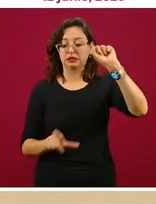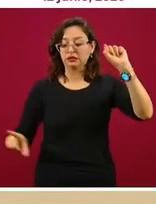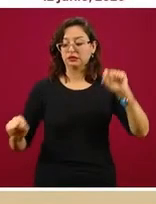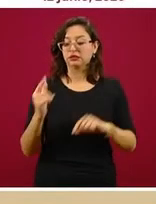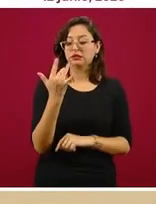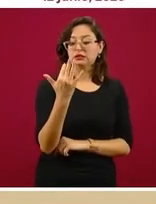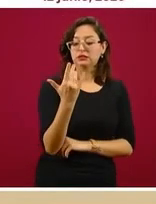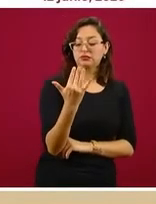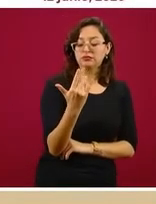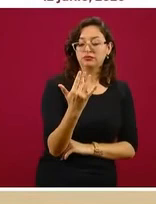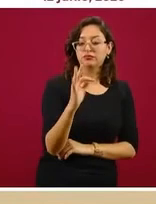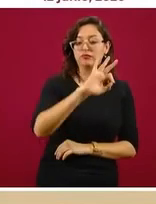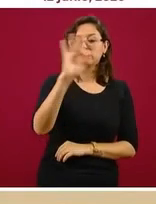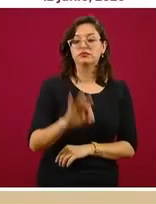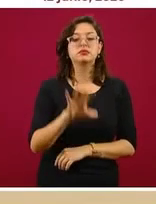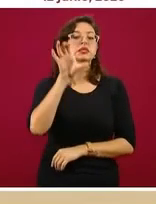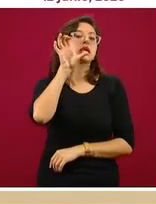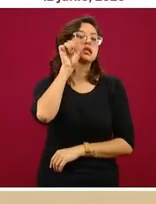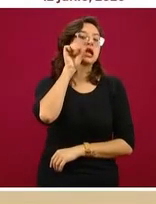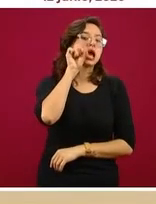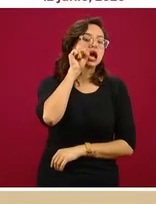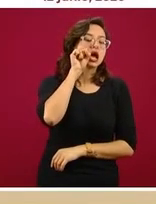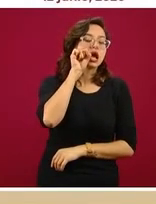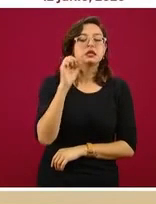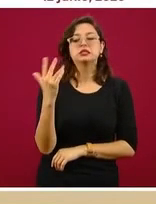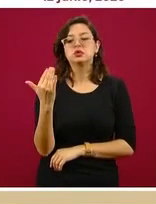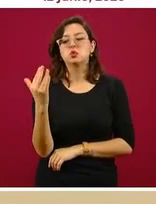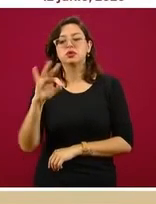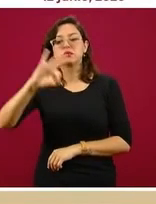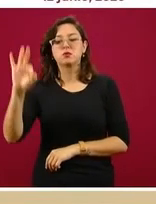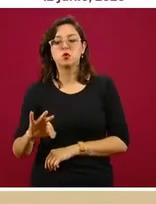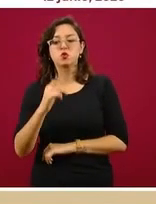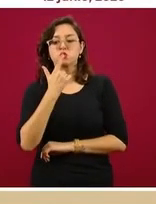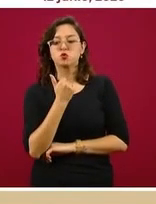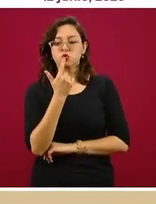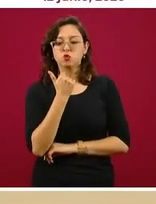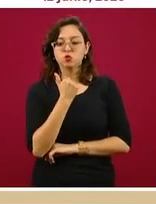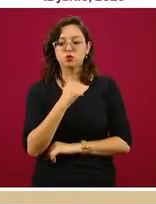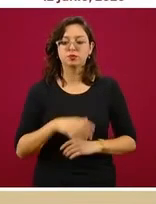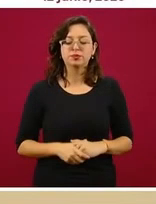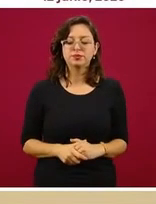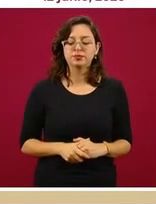nivel naranja y la mitad del país en nivel rojo.